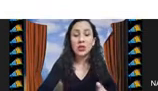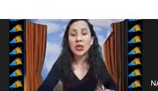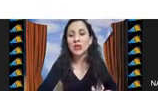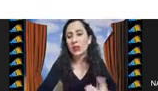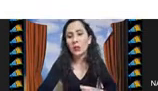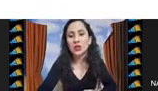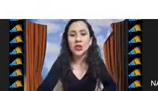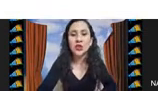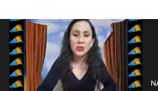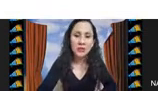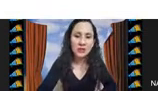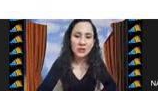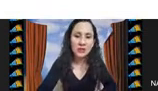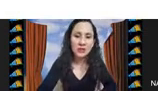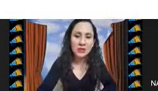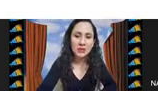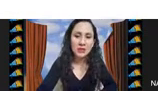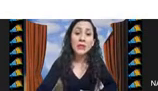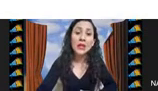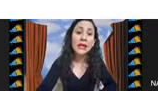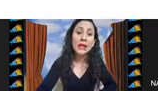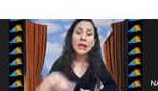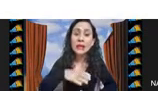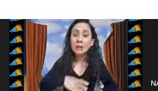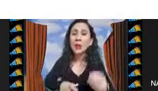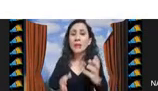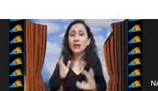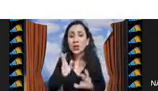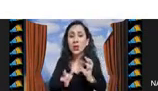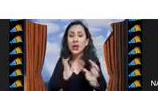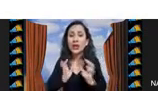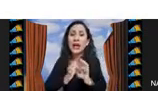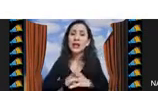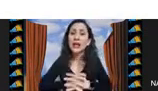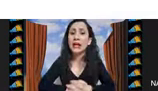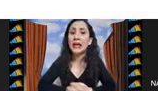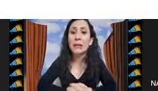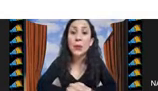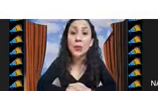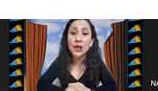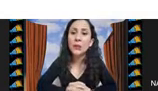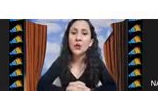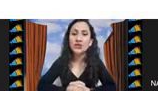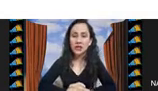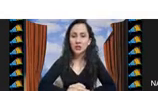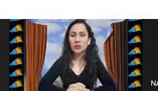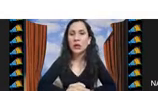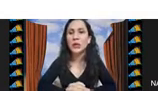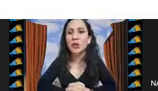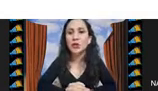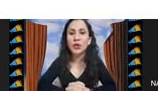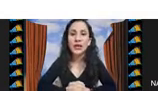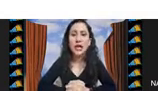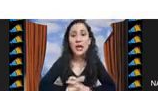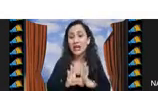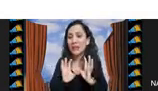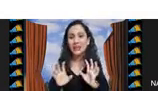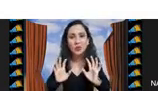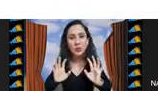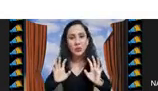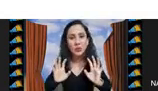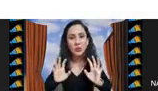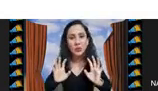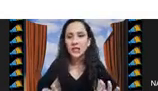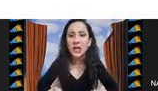caracterización del proceso de optimización y bueno la metodología que proponemos es una metodología